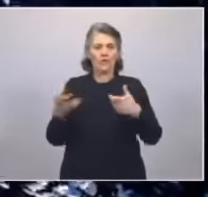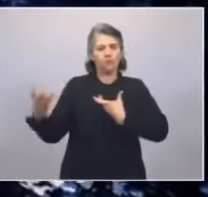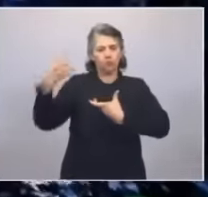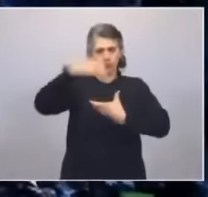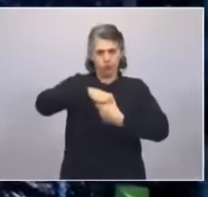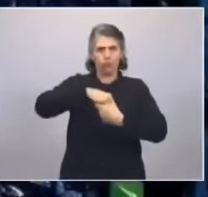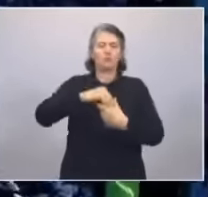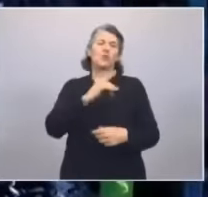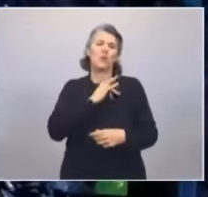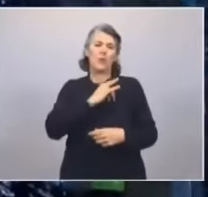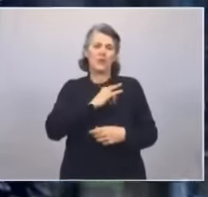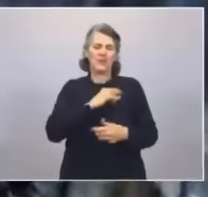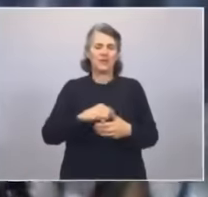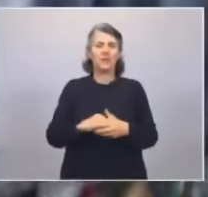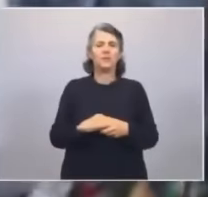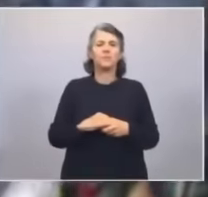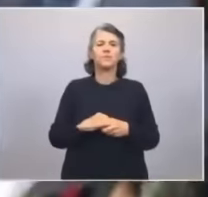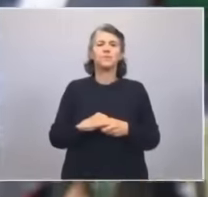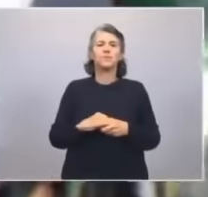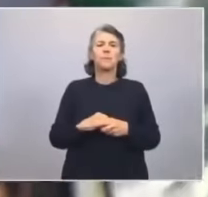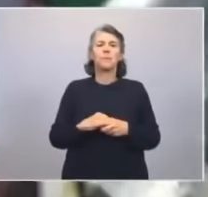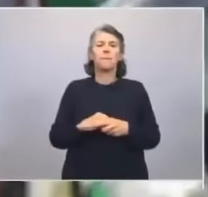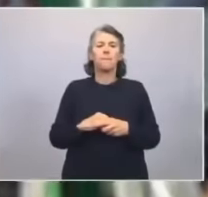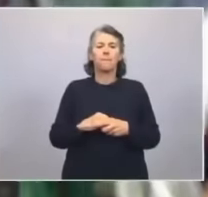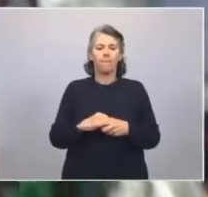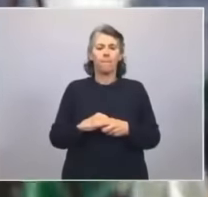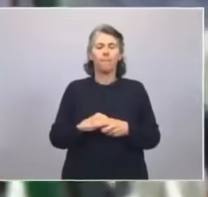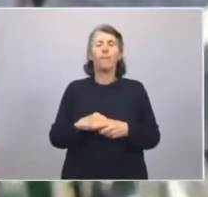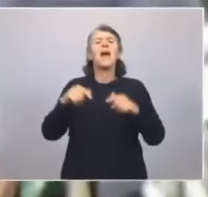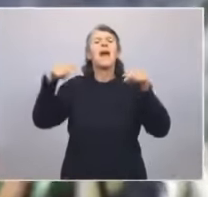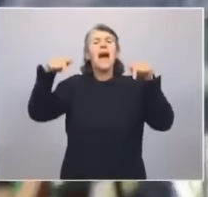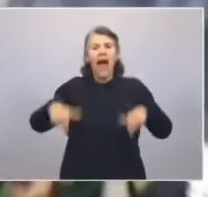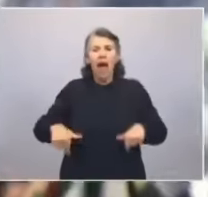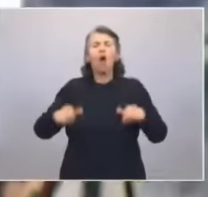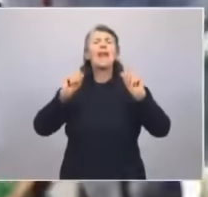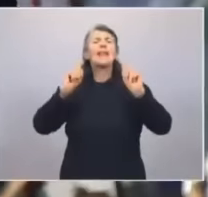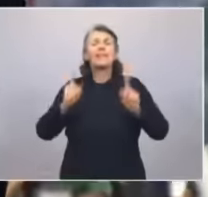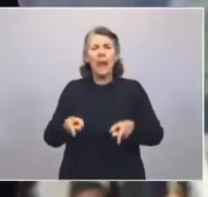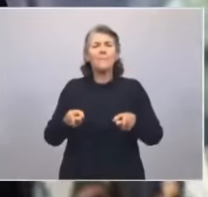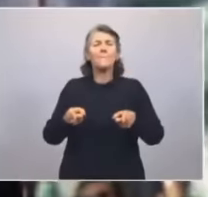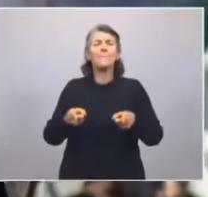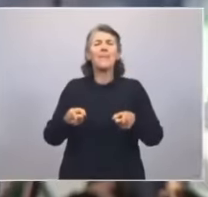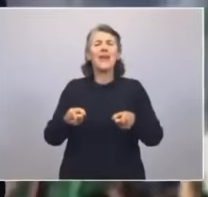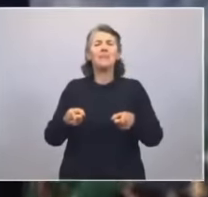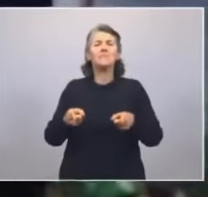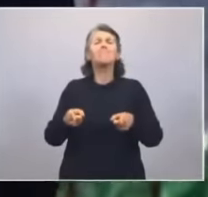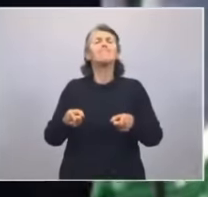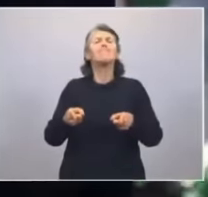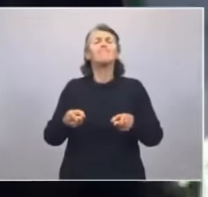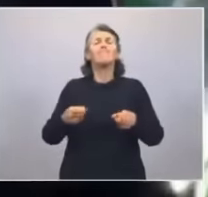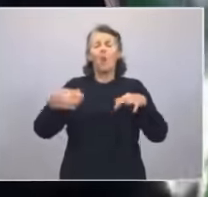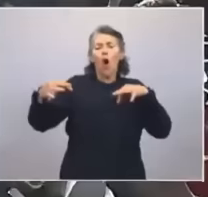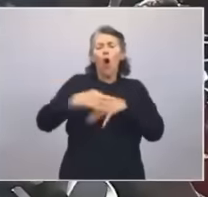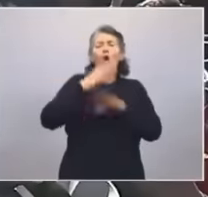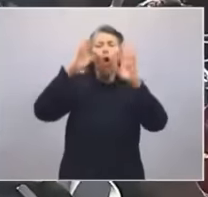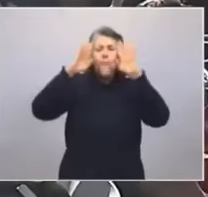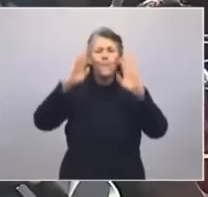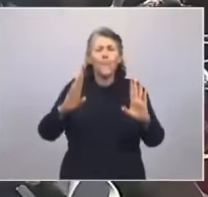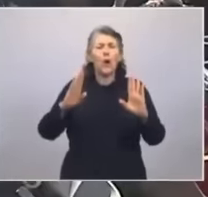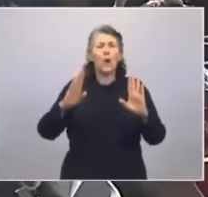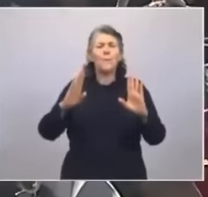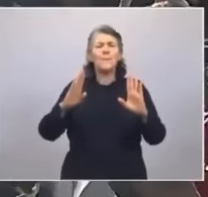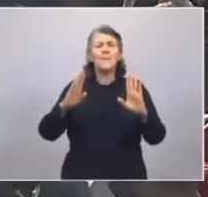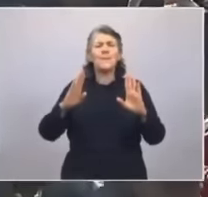Venimos también a reafirmar nuestro compromiso y